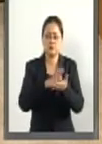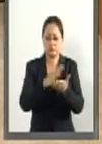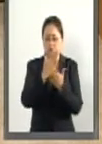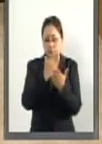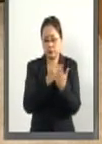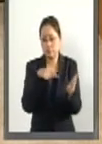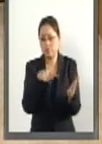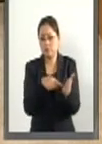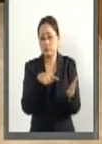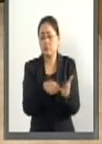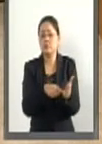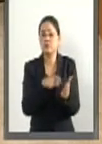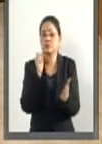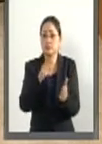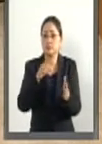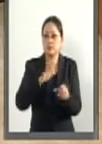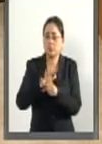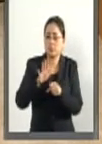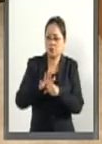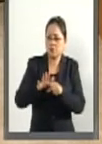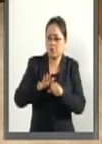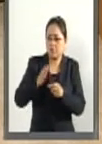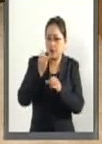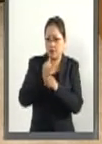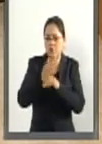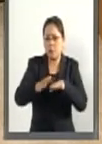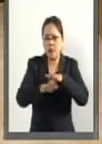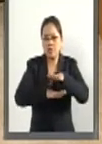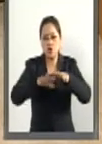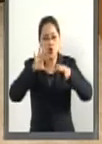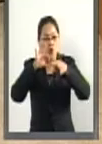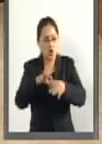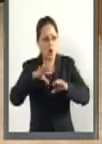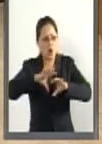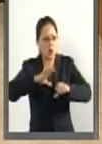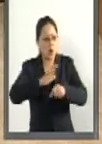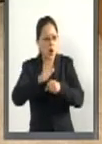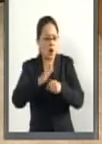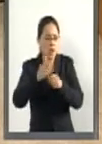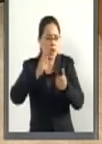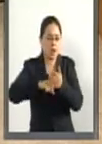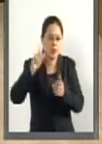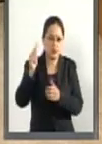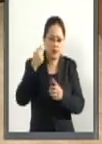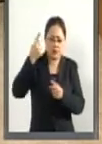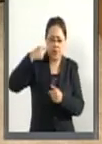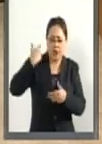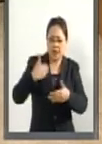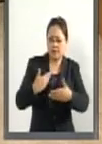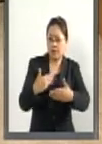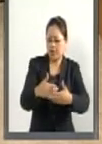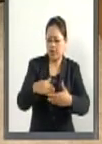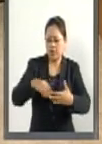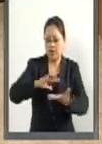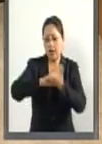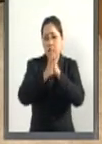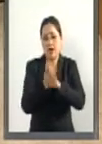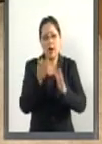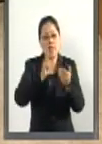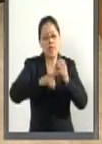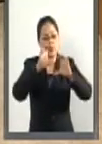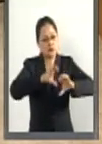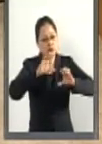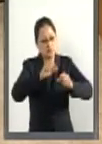resolusivo, bases de datos públicas y automatizadas para el caso de los expedientes clínicos